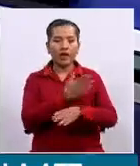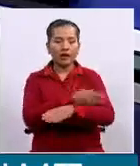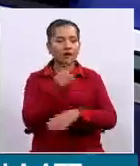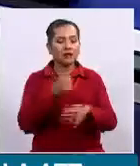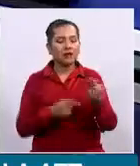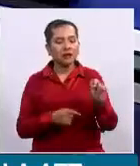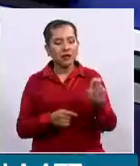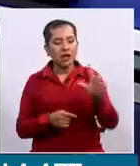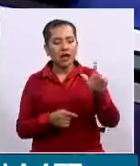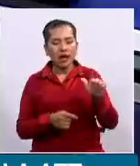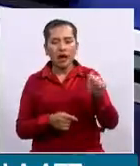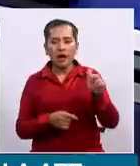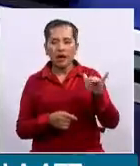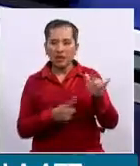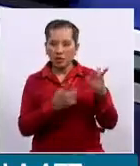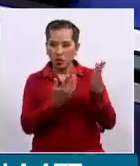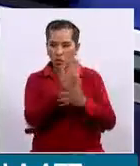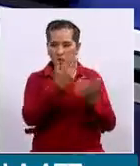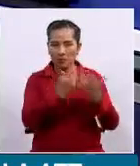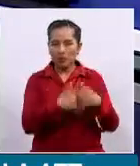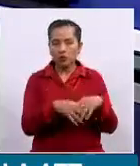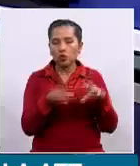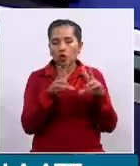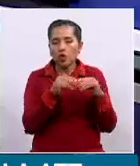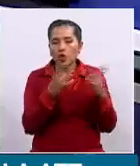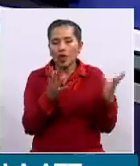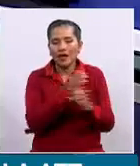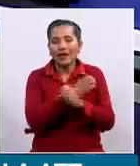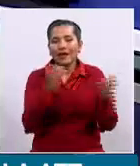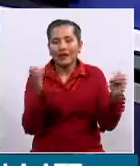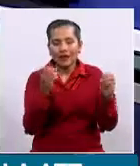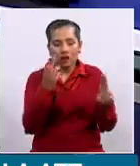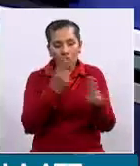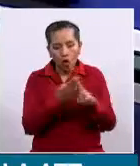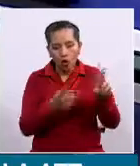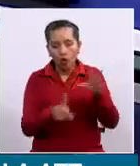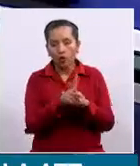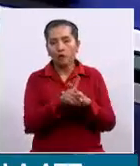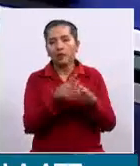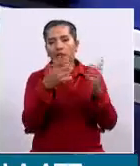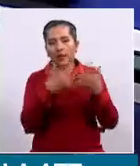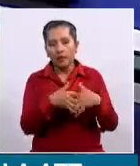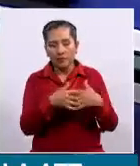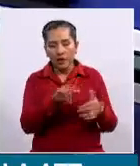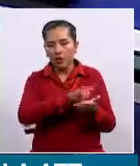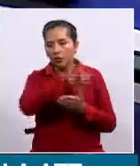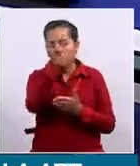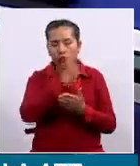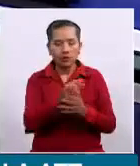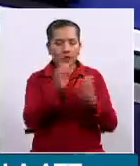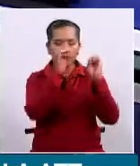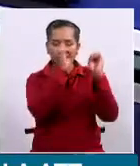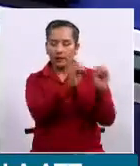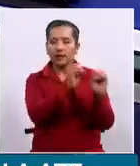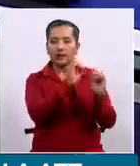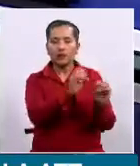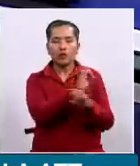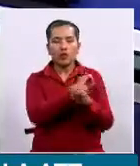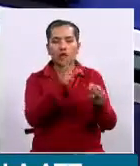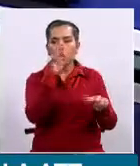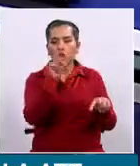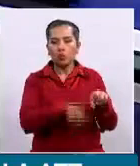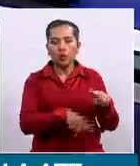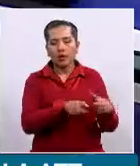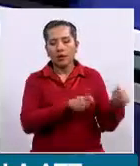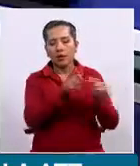Nela Airlines Bolivia no tiene ningún tipo de autorización para realizar operaciones de transporte